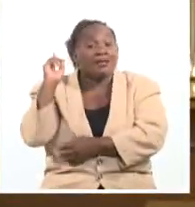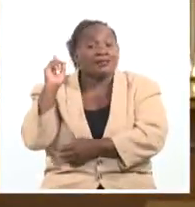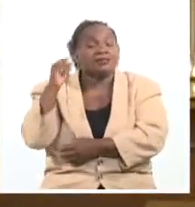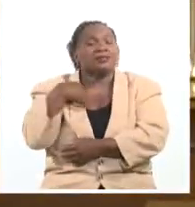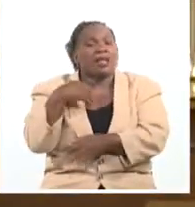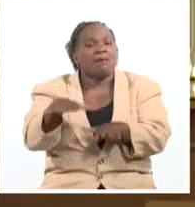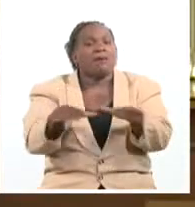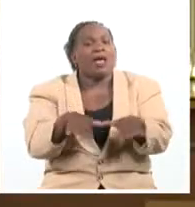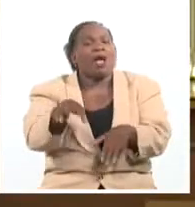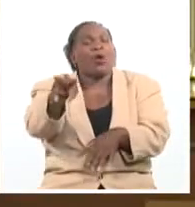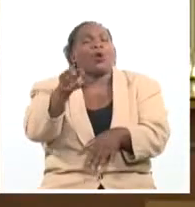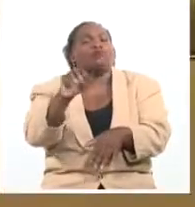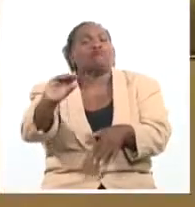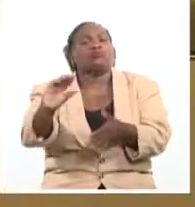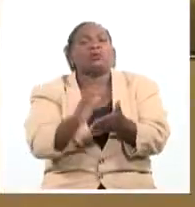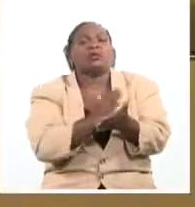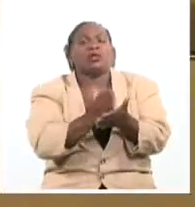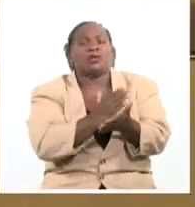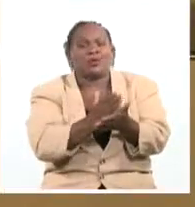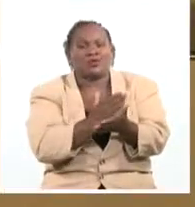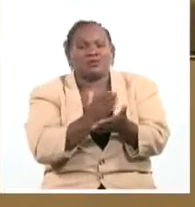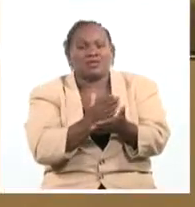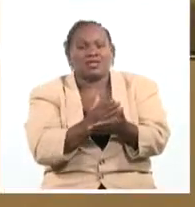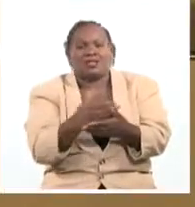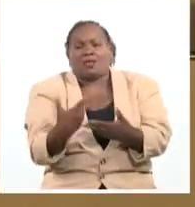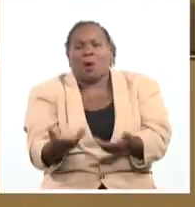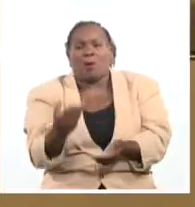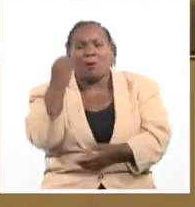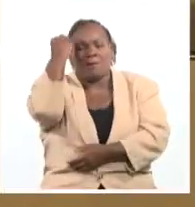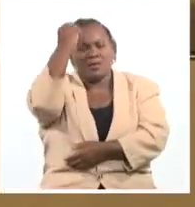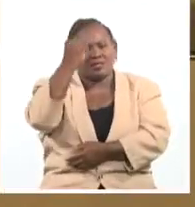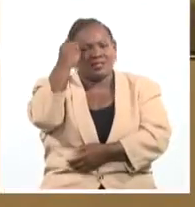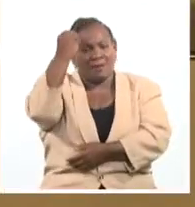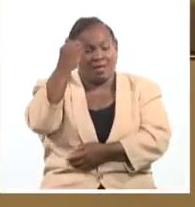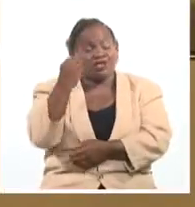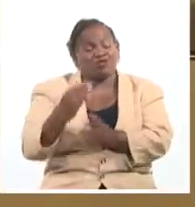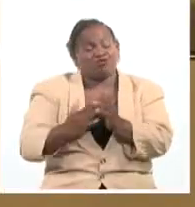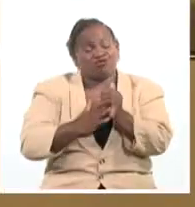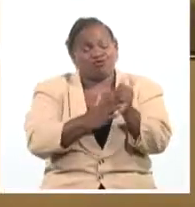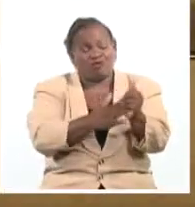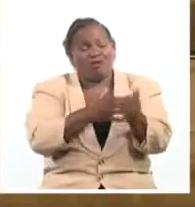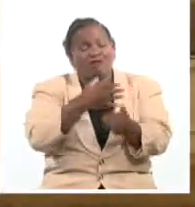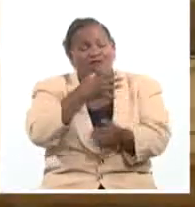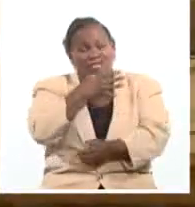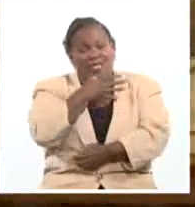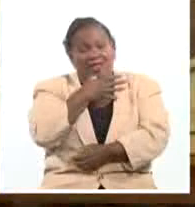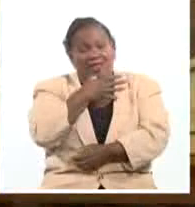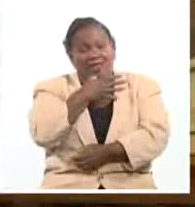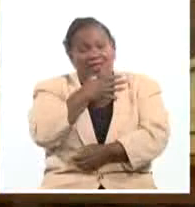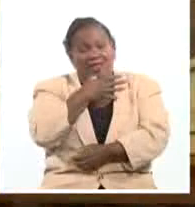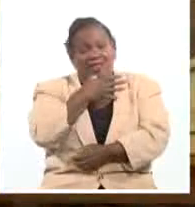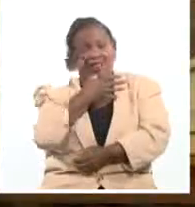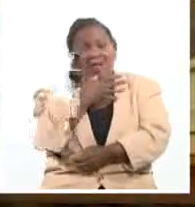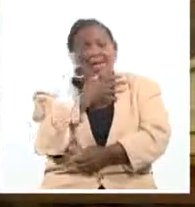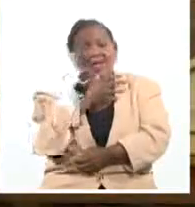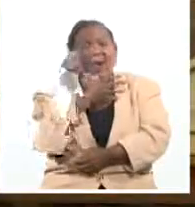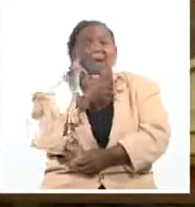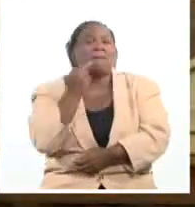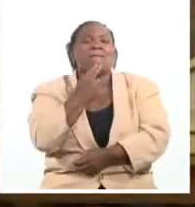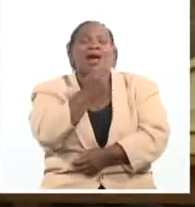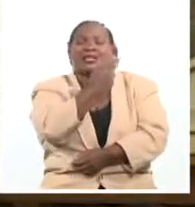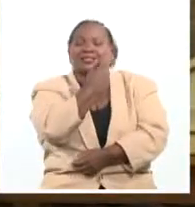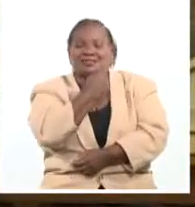listo un nuevo libro sobre las semejanzas del pensamiento del líder histórico y de Martí. Marisol Pérez,